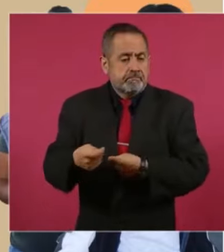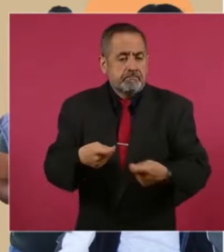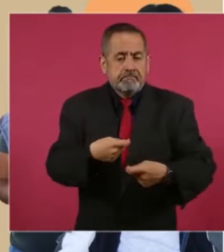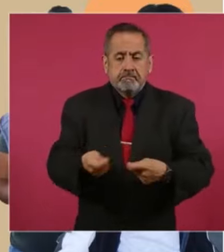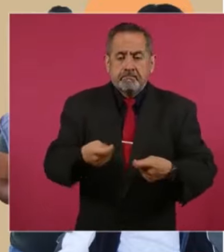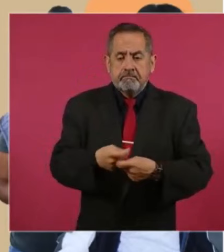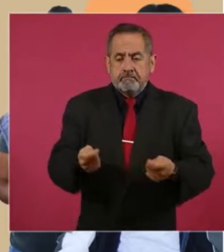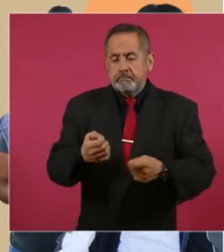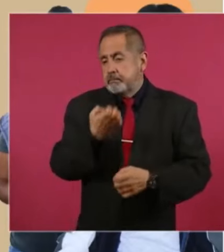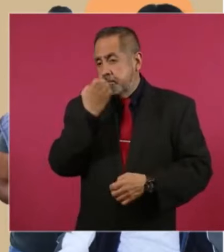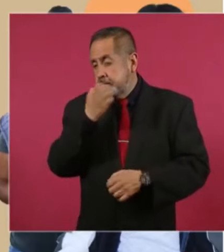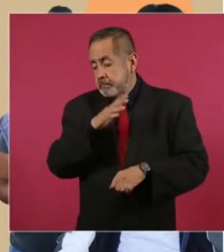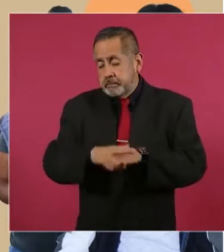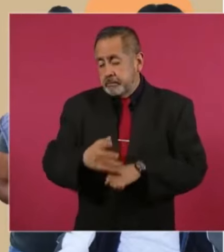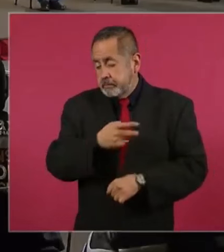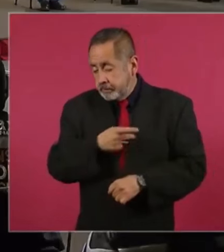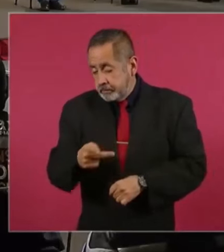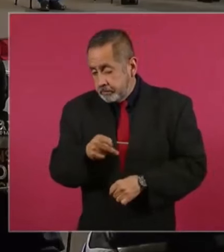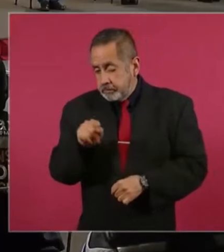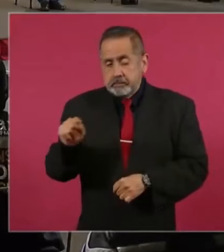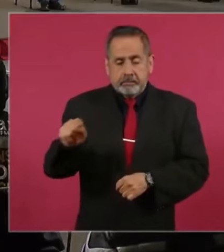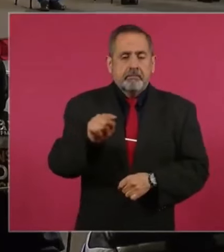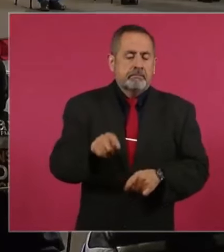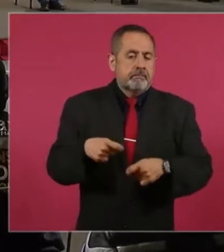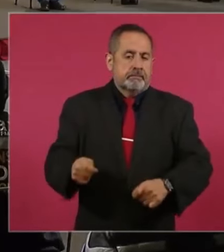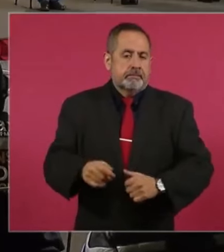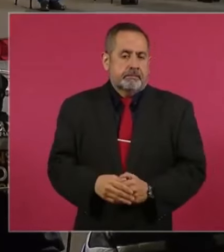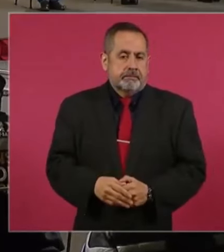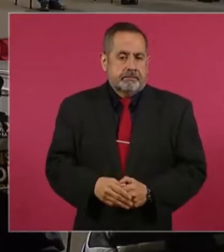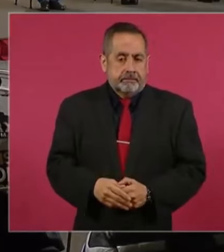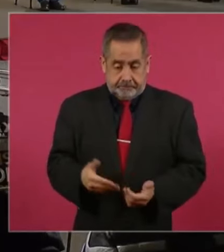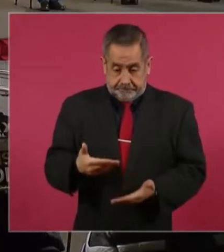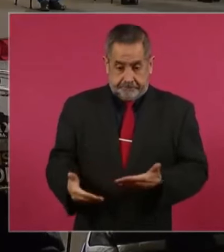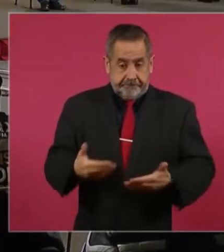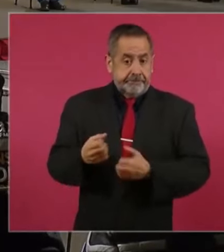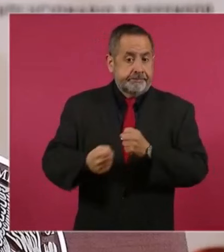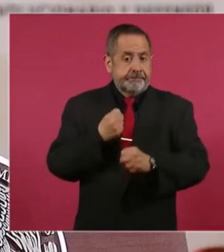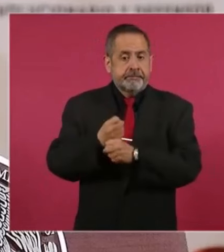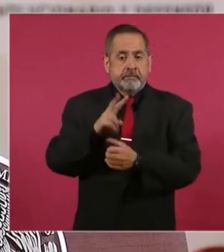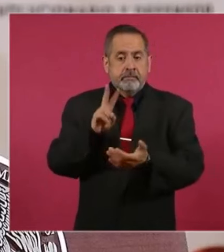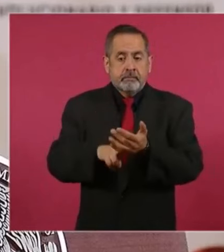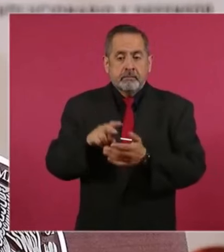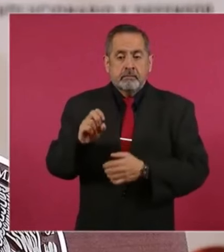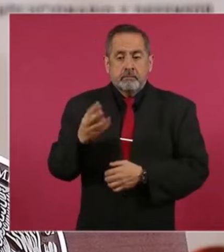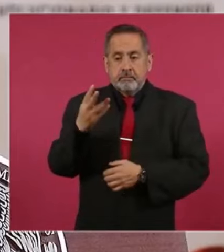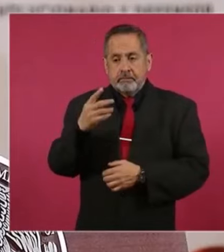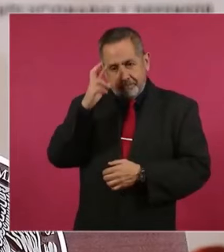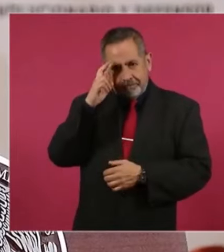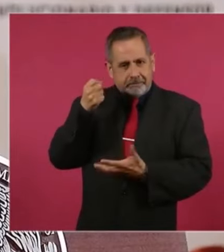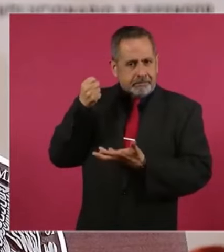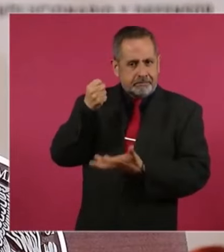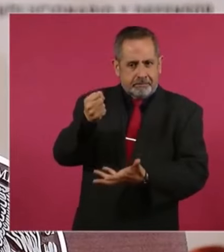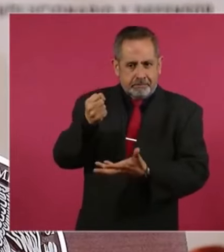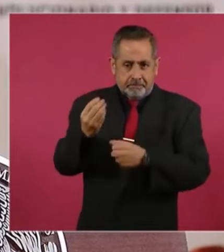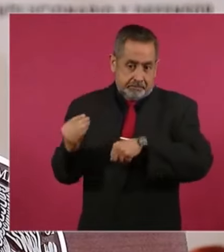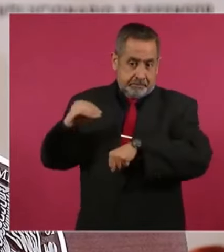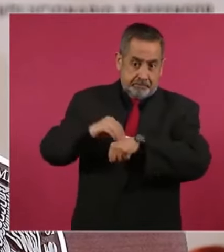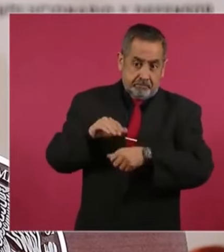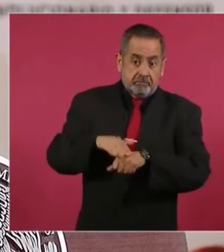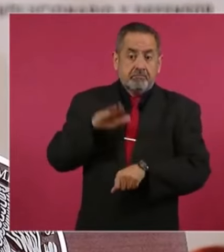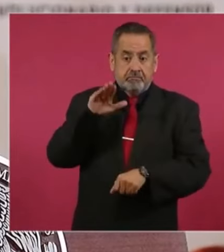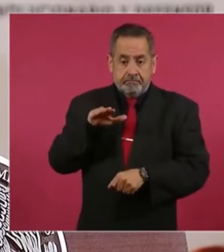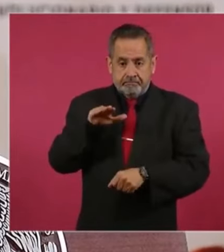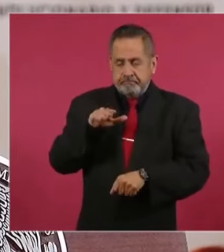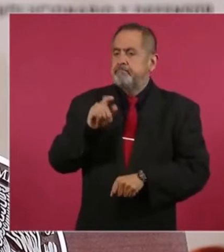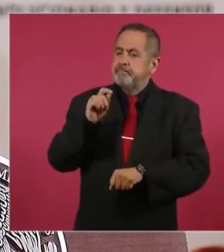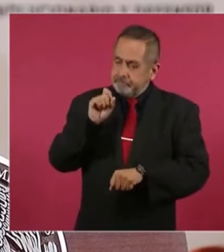las escuelas más pobres del país. En este año 2024, recordar que con el incremento presupuestal vamos a incrementar también la